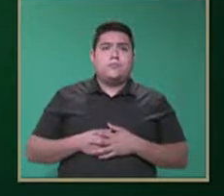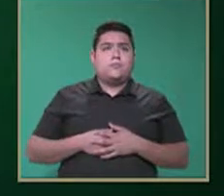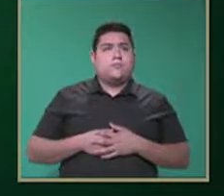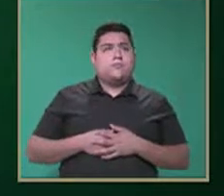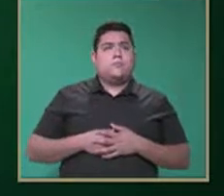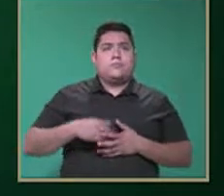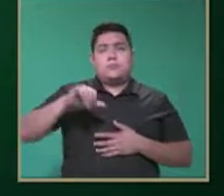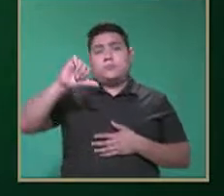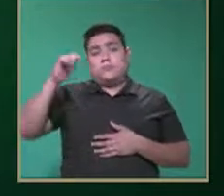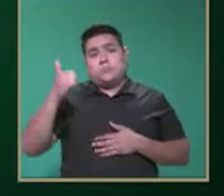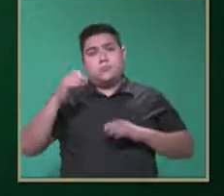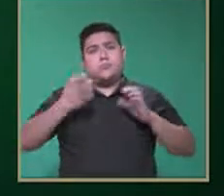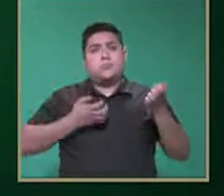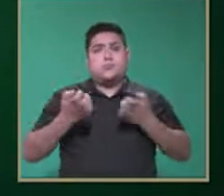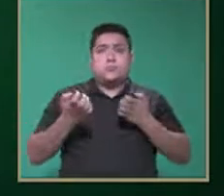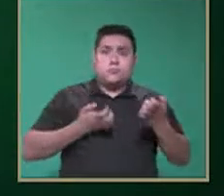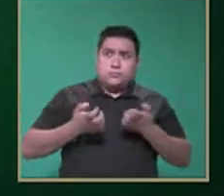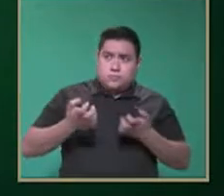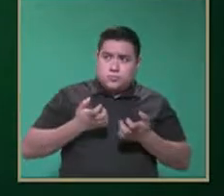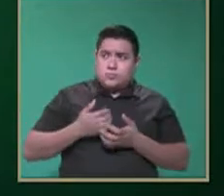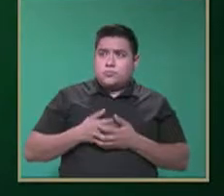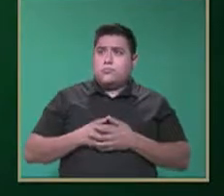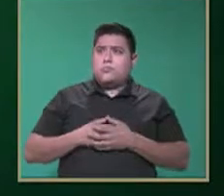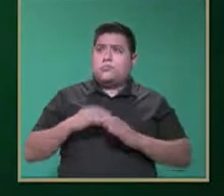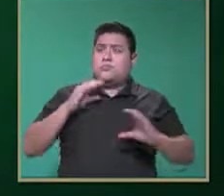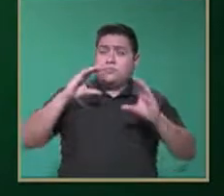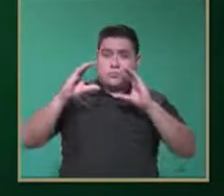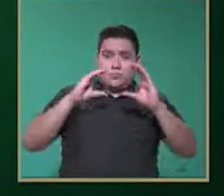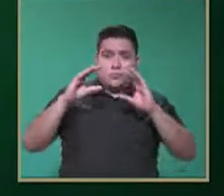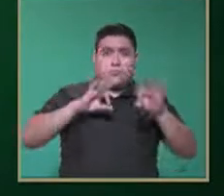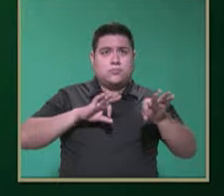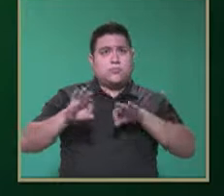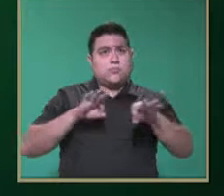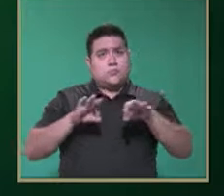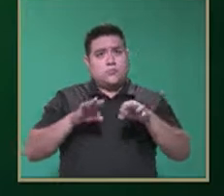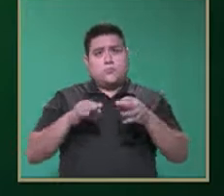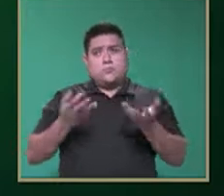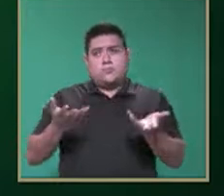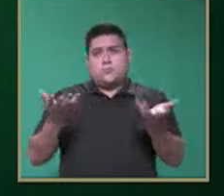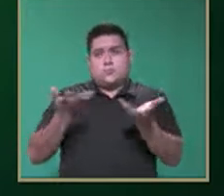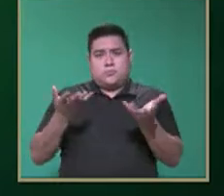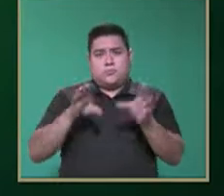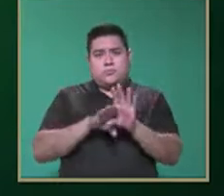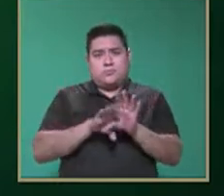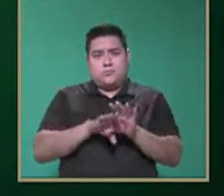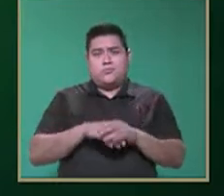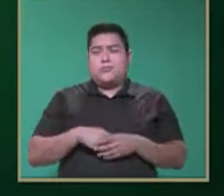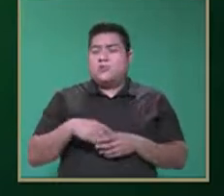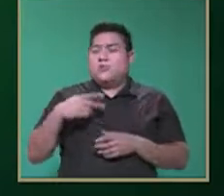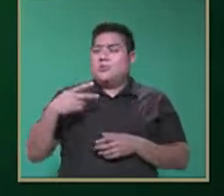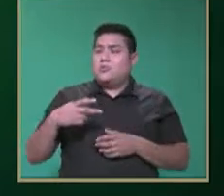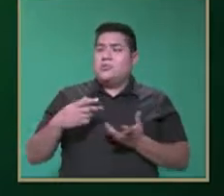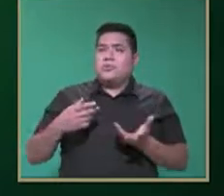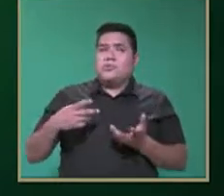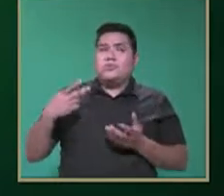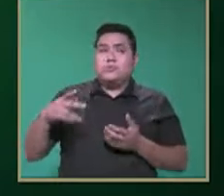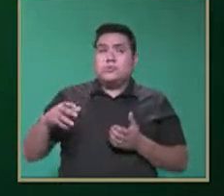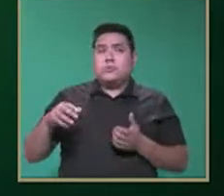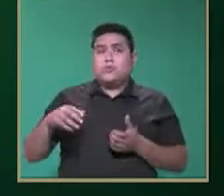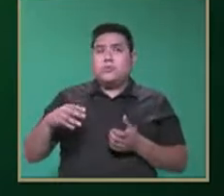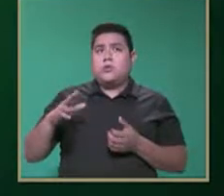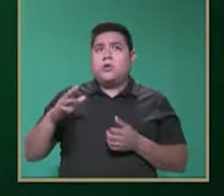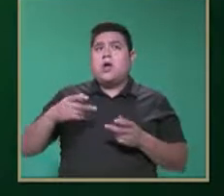Otro de los ejercicios es trabajar la comunicación. ¿Cómo lo podemos emplear? Llamando su atención, hablando